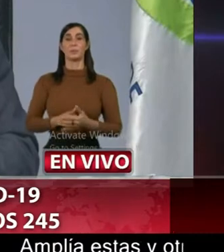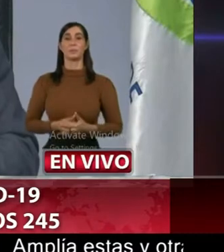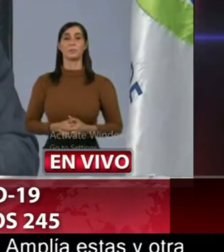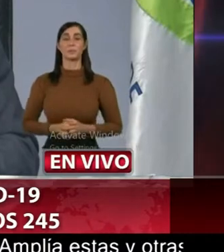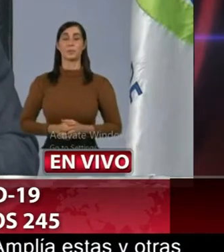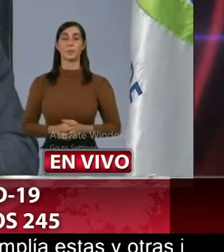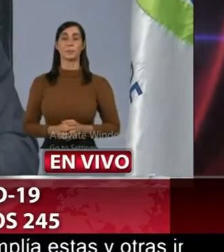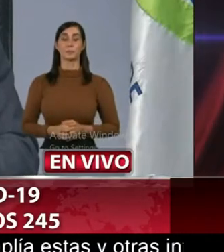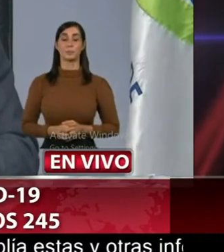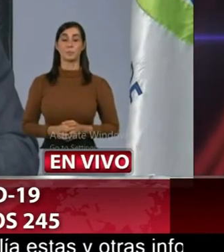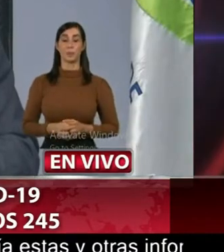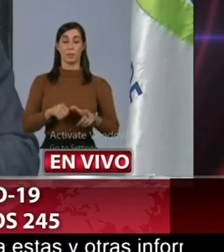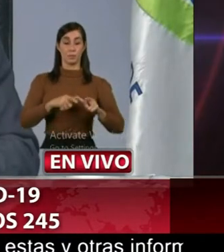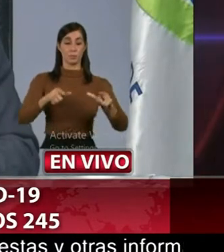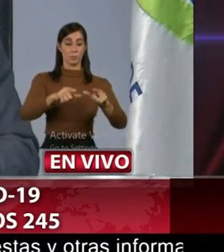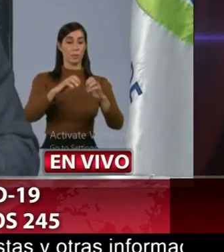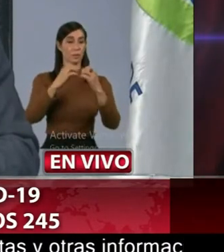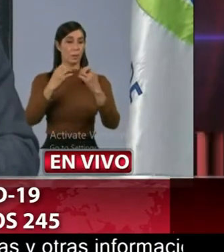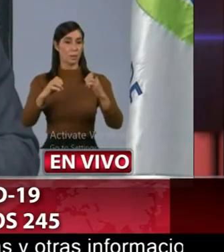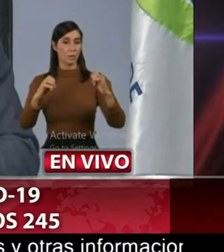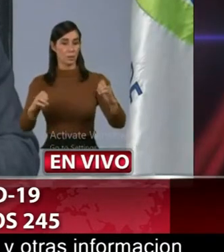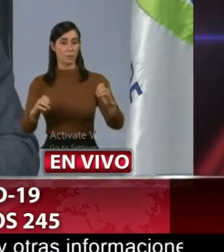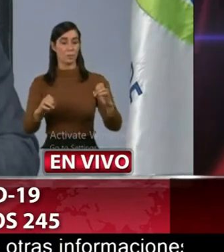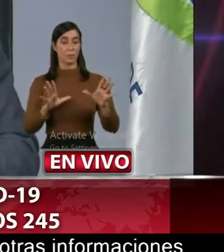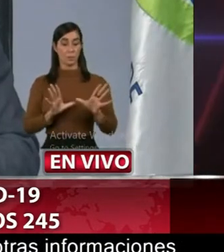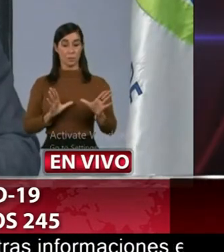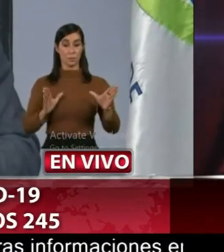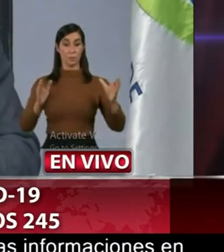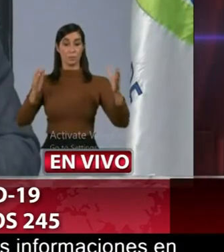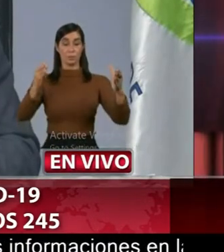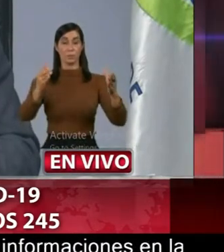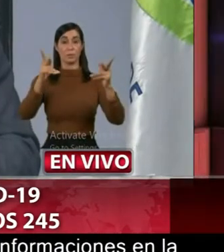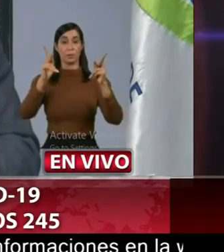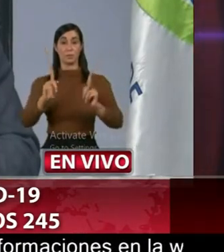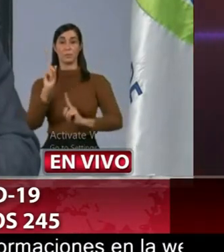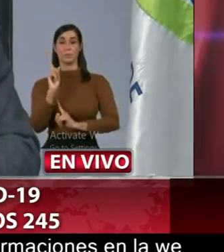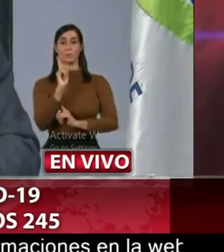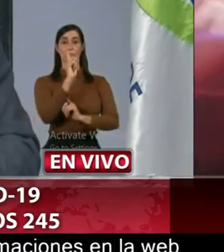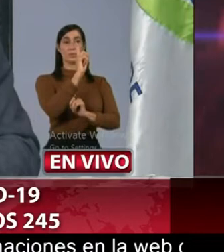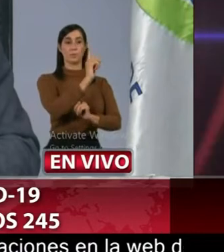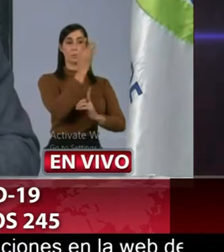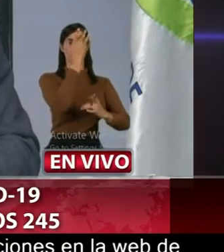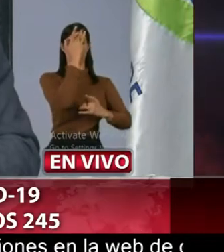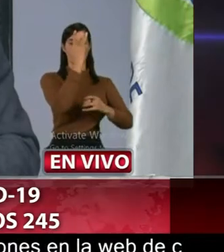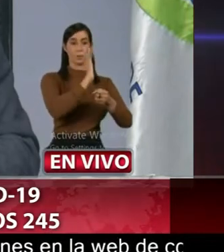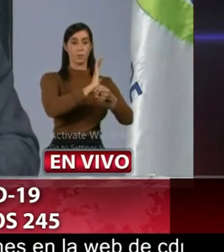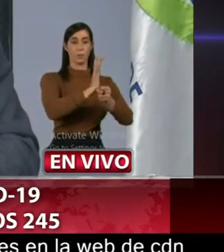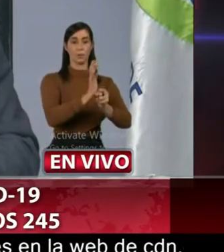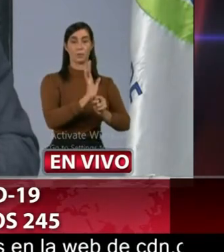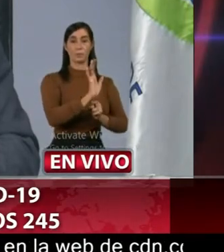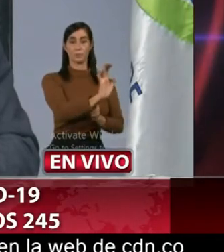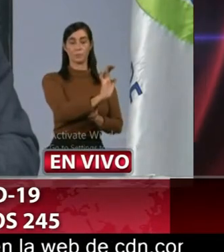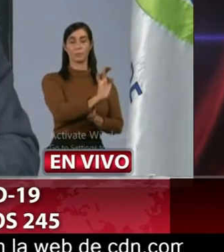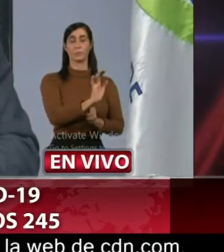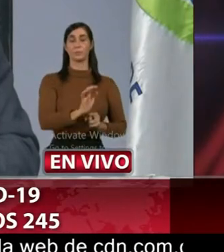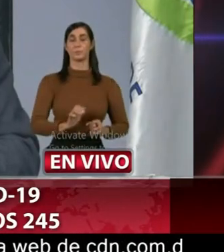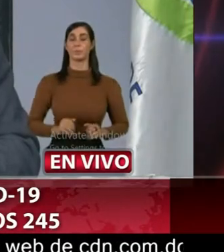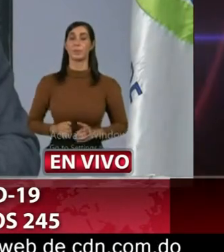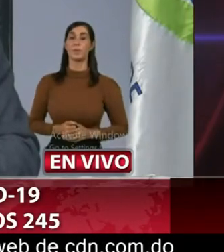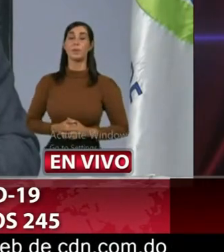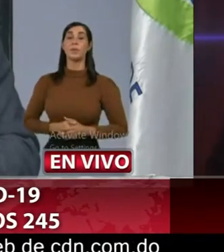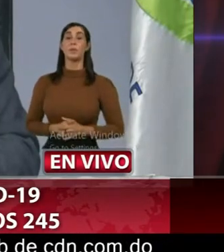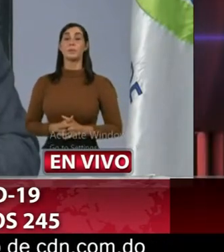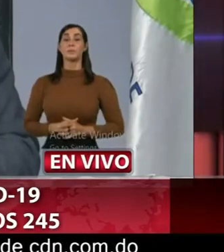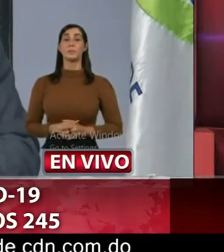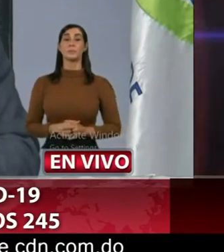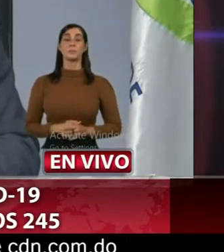emergencia triaje o salas de aislamiento de pacientes con el COVID-19